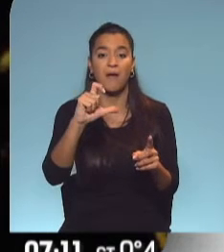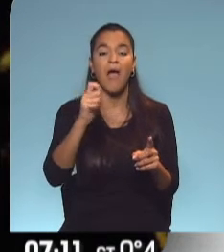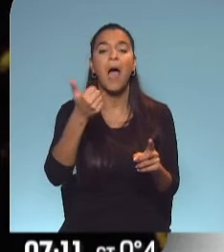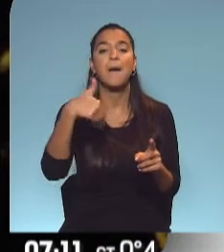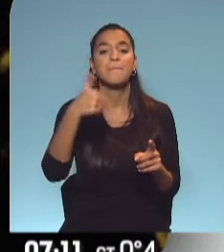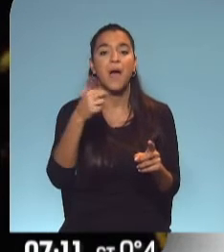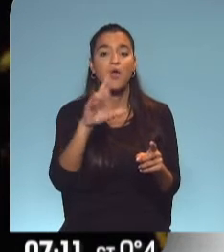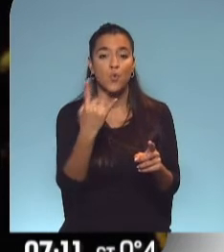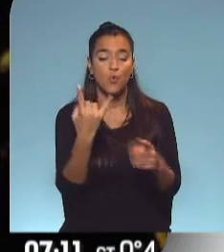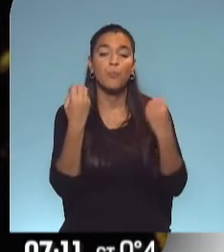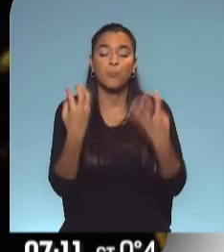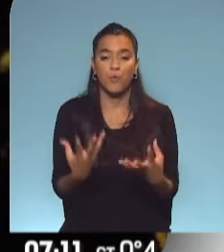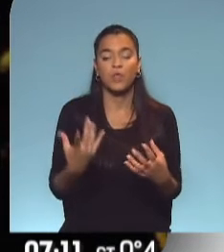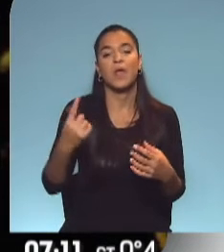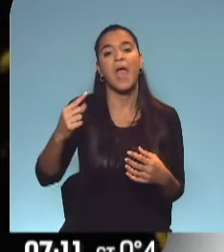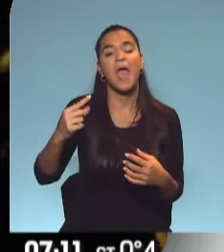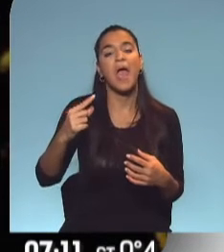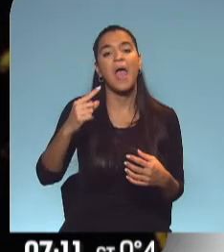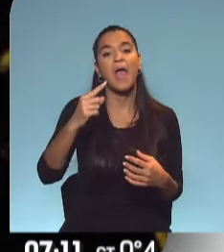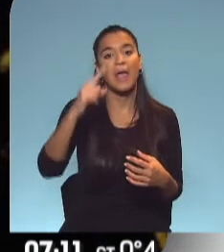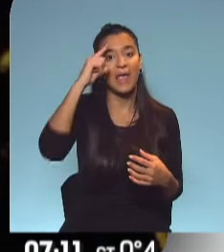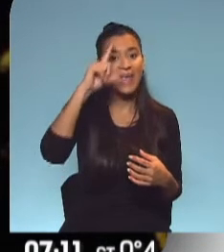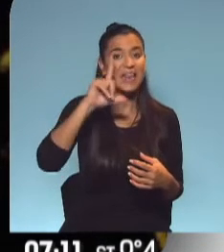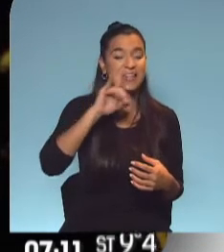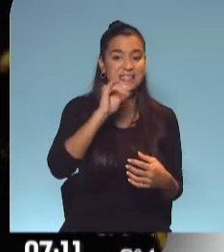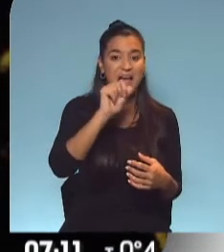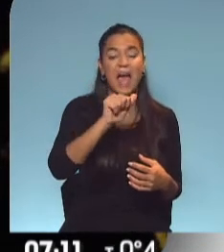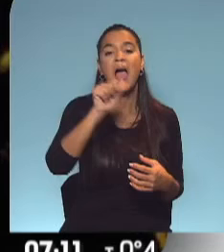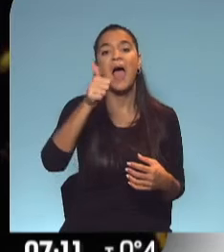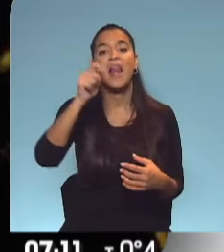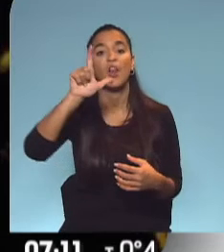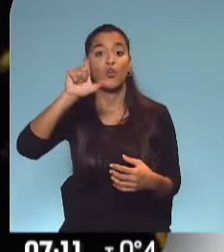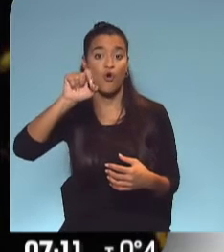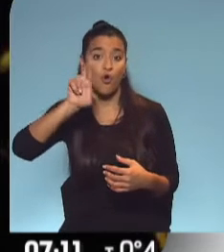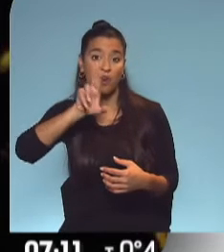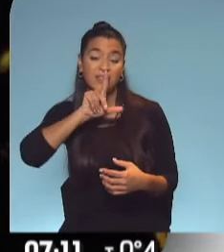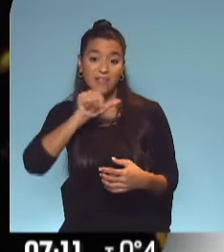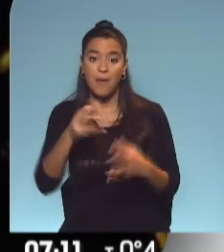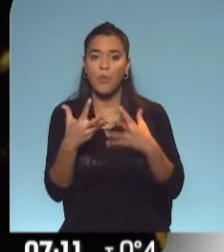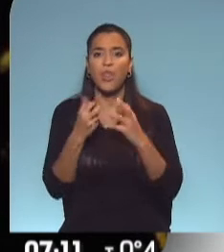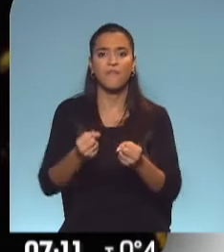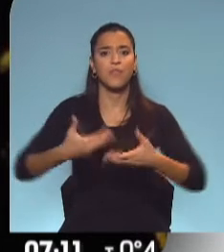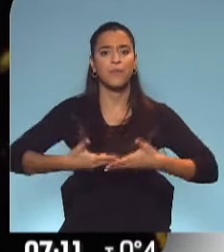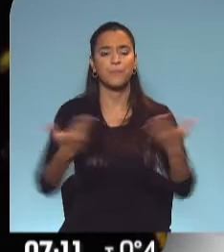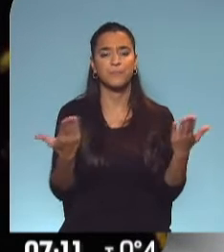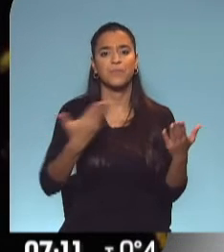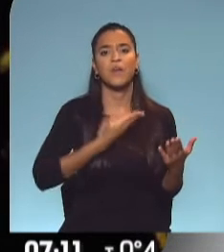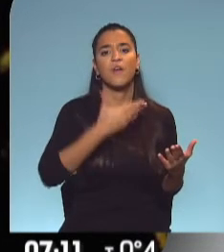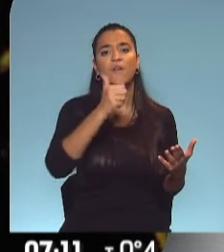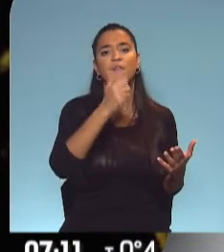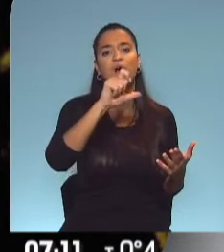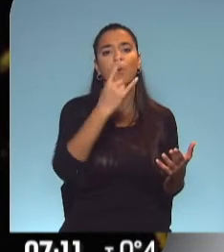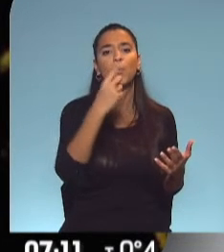Elizabeth Gómez Alcorta, la actual ministra de Mujeres y Género, había defendido públicamente a Facundo Jones